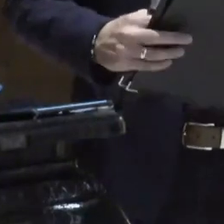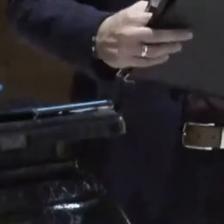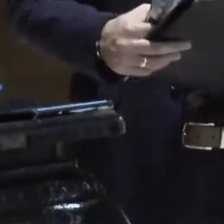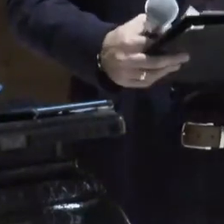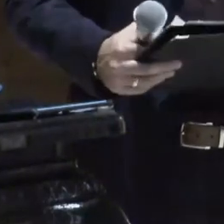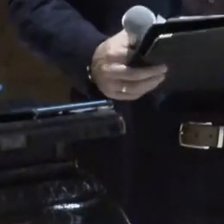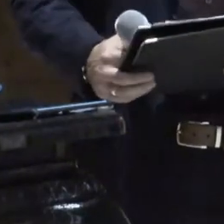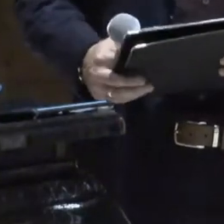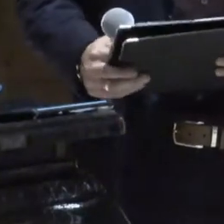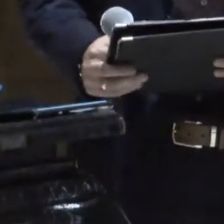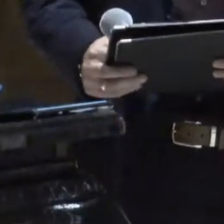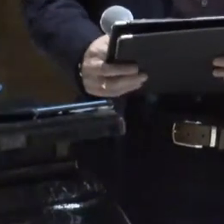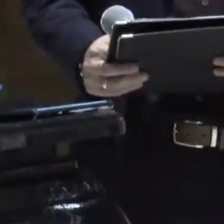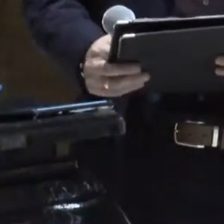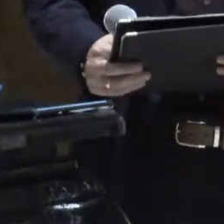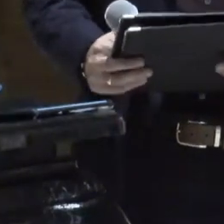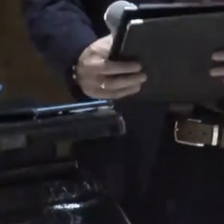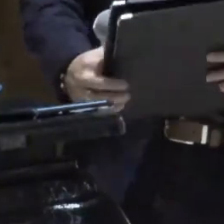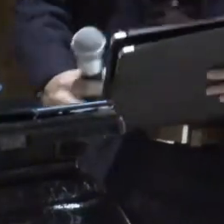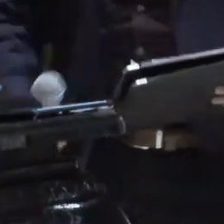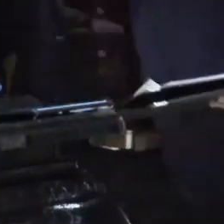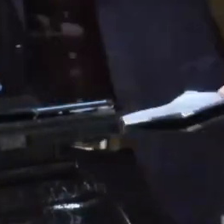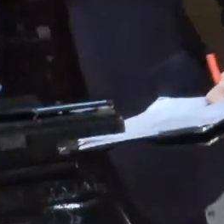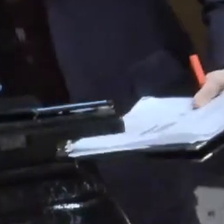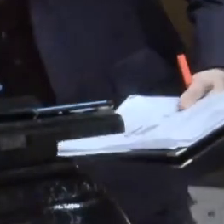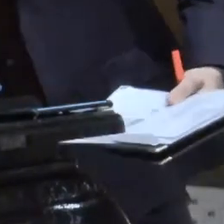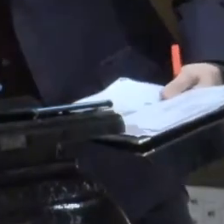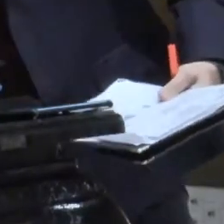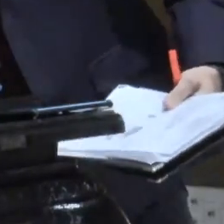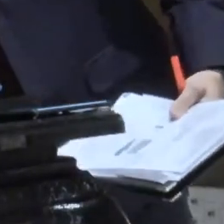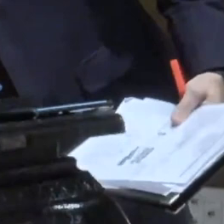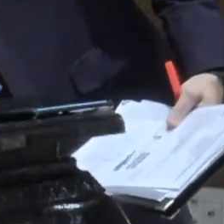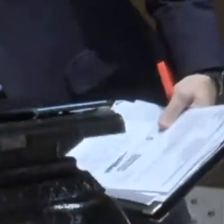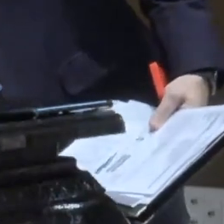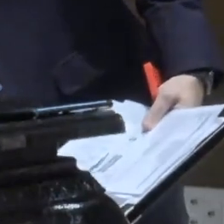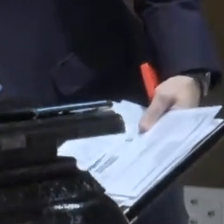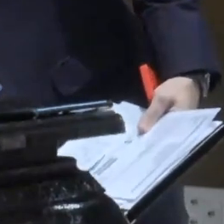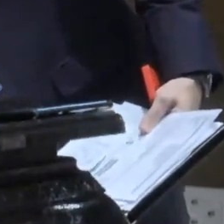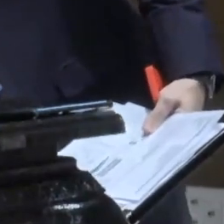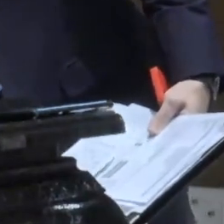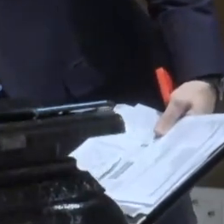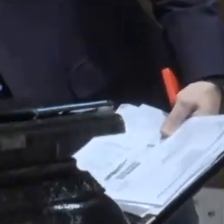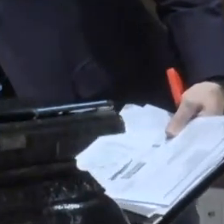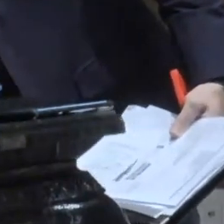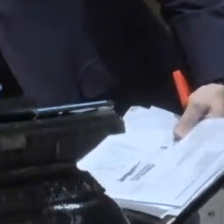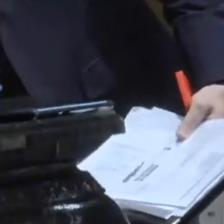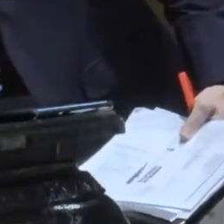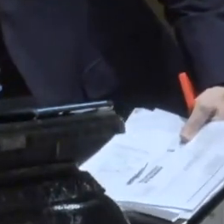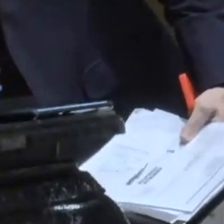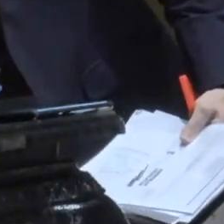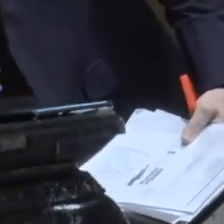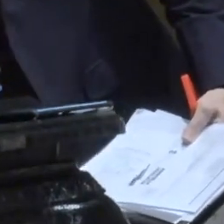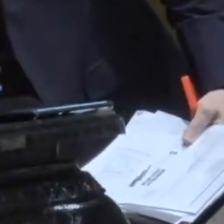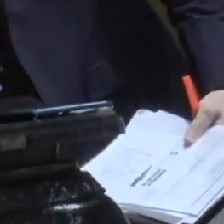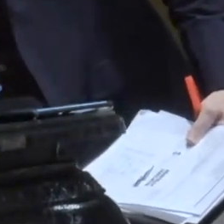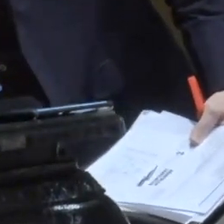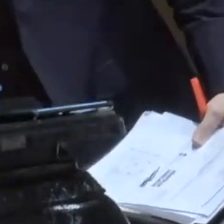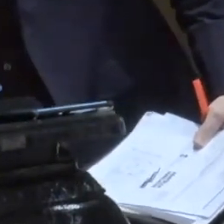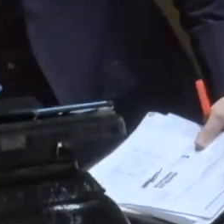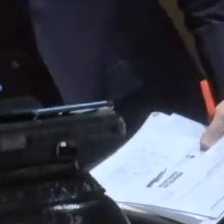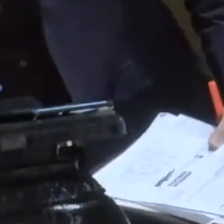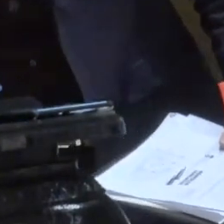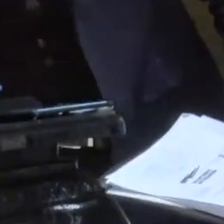Evidentemente, sabemos que tiene que pasar por la comisión respectiva. Suponemos que la de ciencia y tecnología y en esta